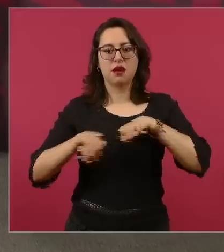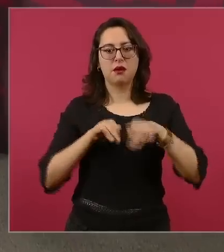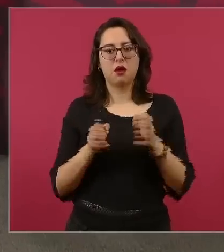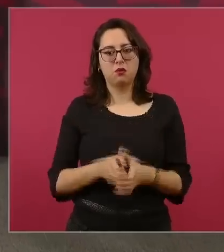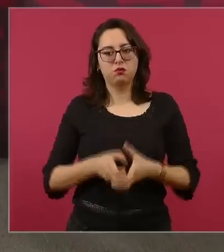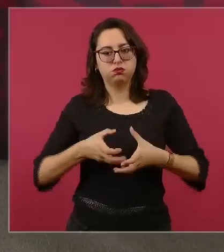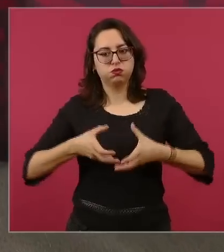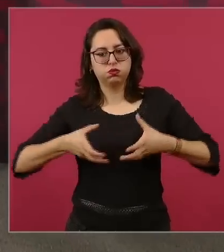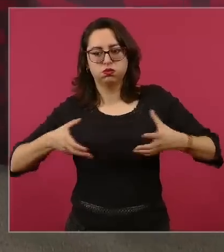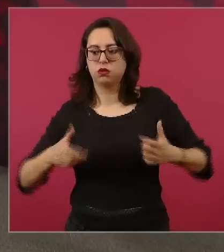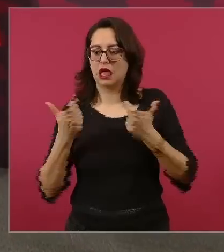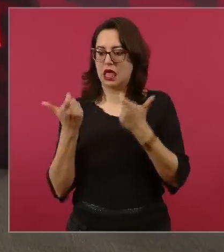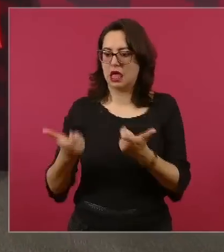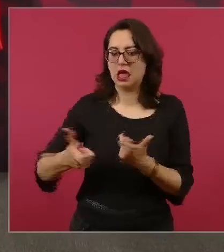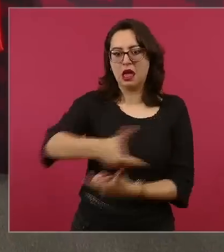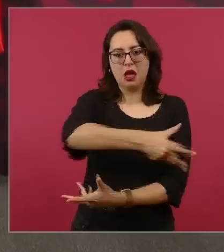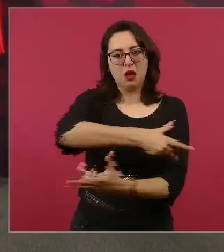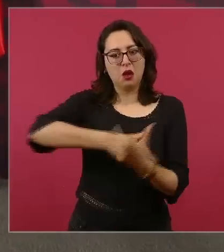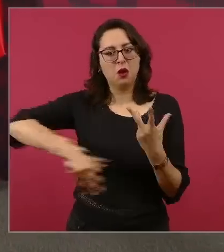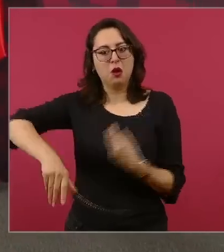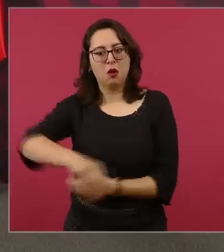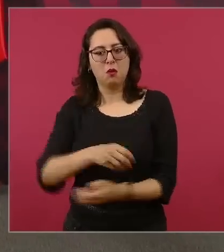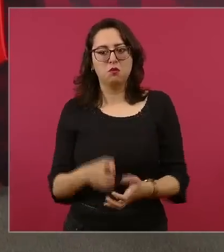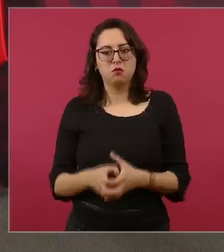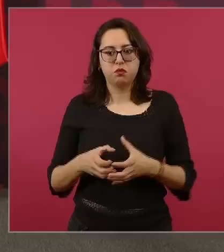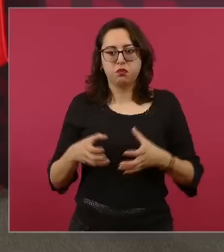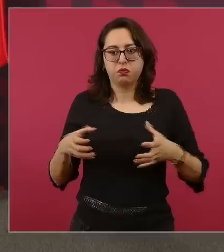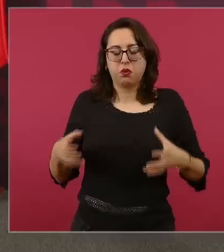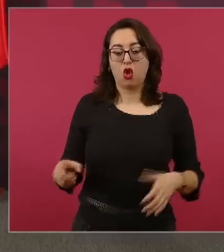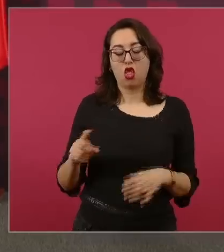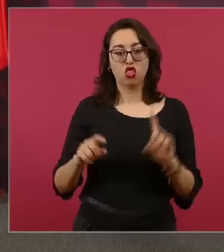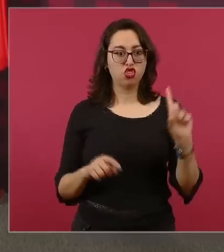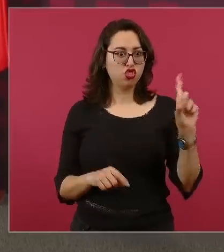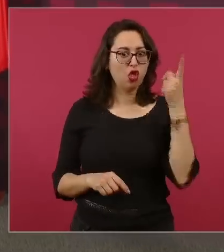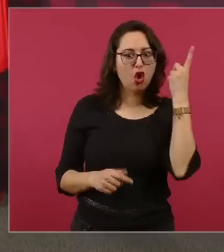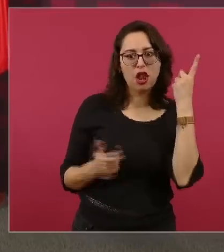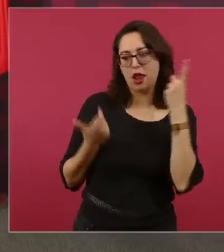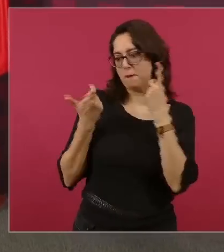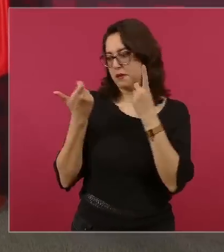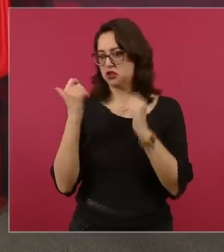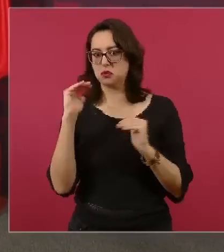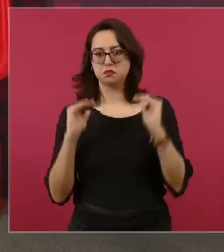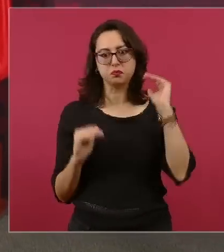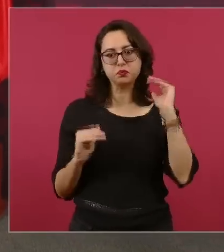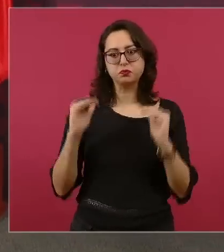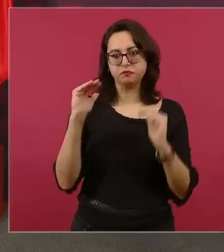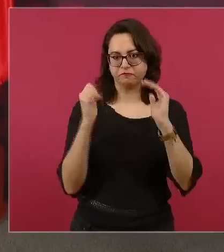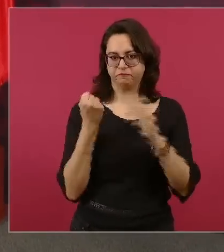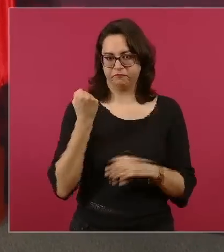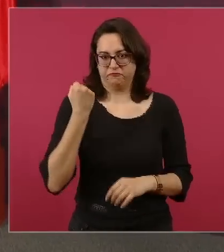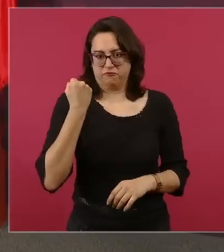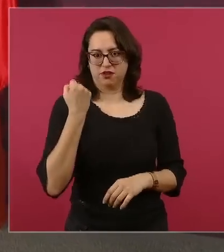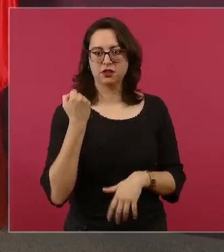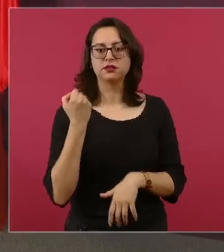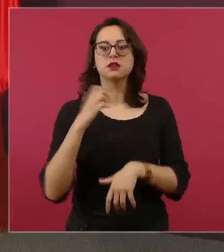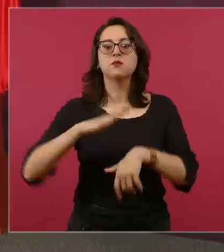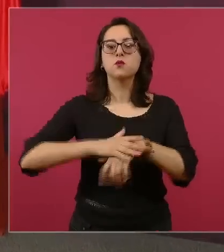porque la fortaleza del peso, porque